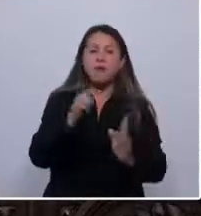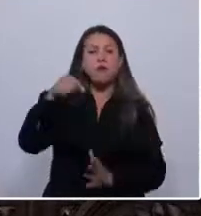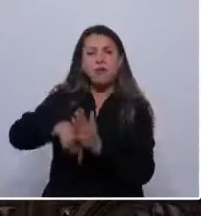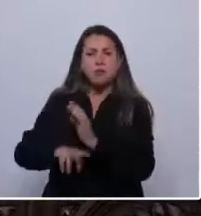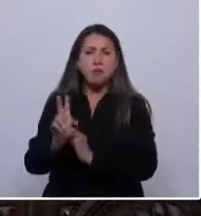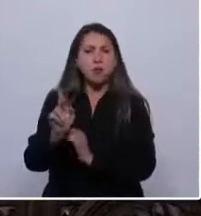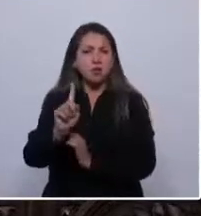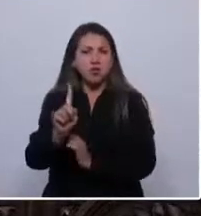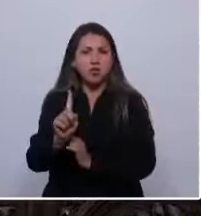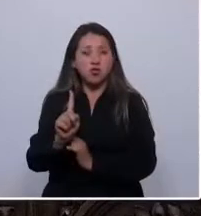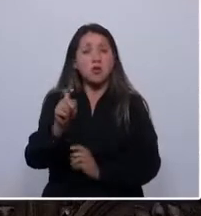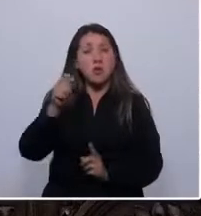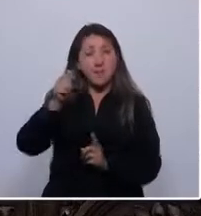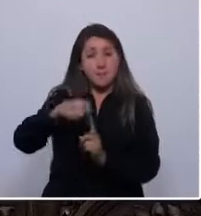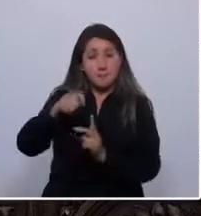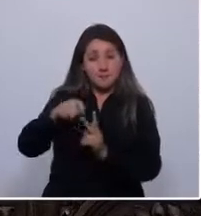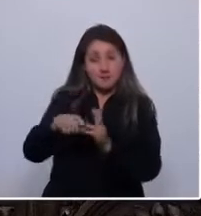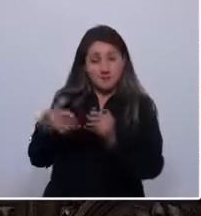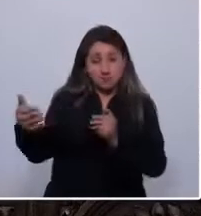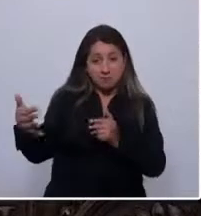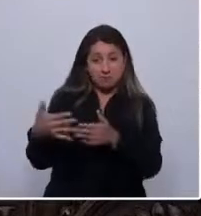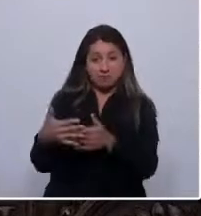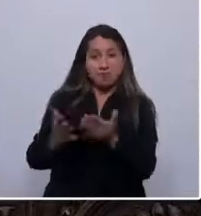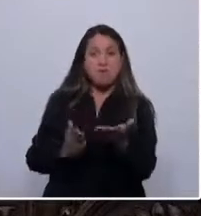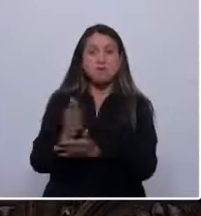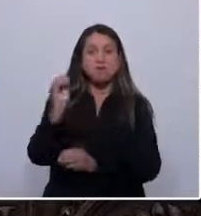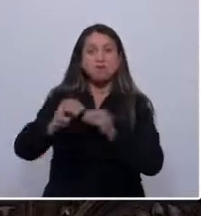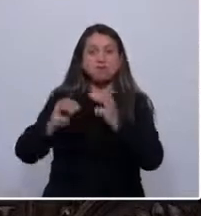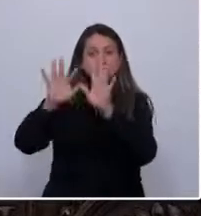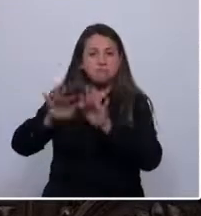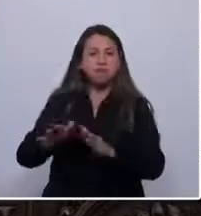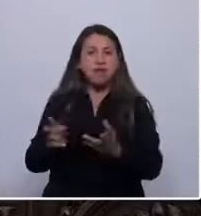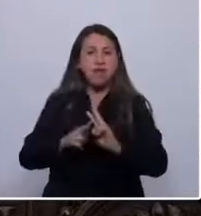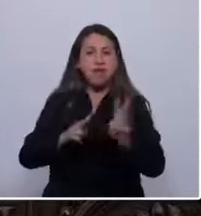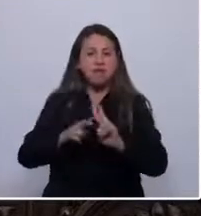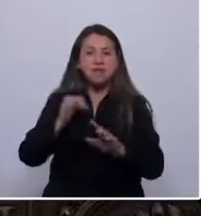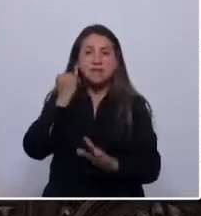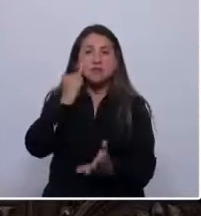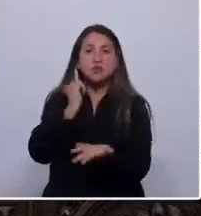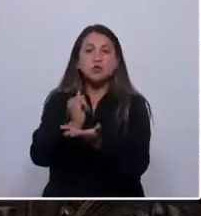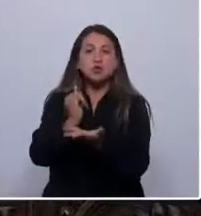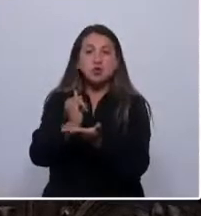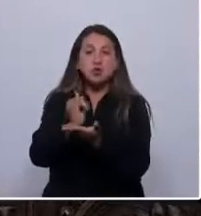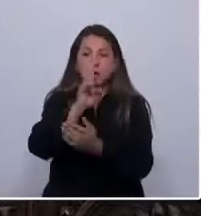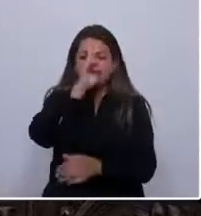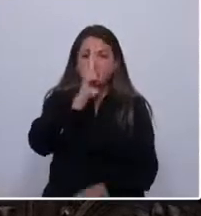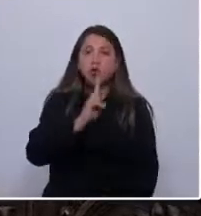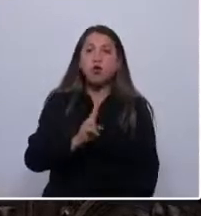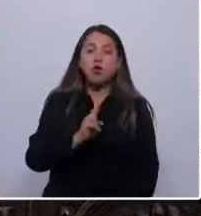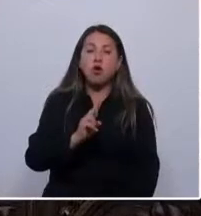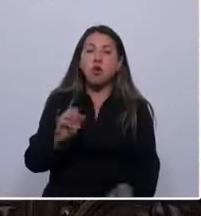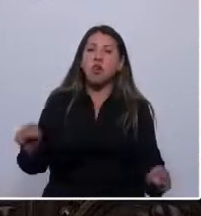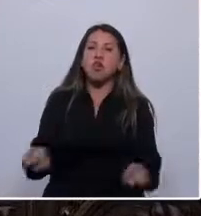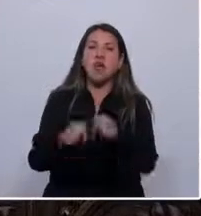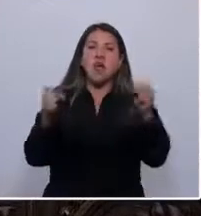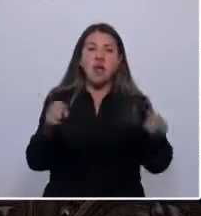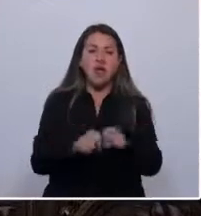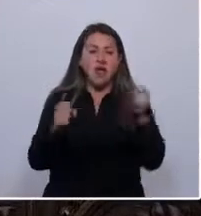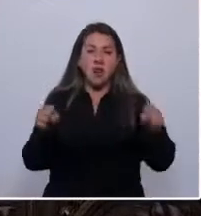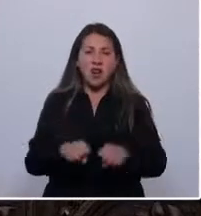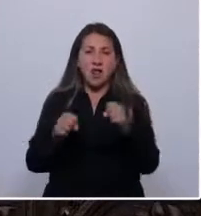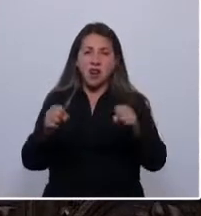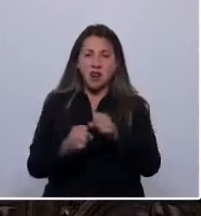En los meses que vienen, comenzaremos a diseñar instituciones. Y nuestro rol no es salir a destruir y prender